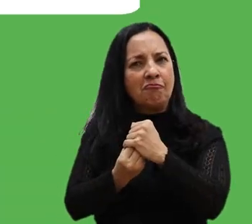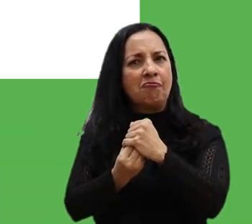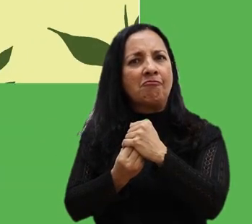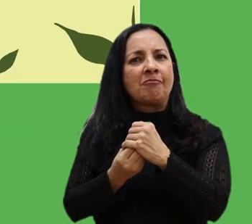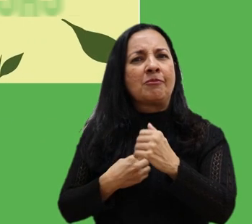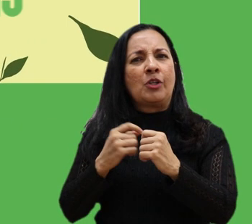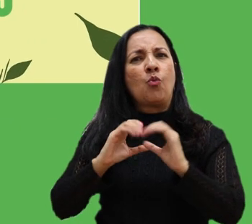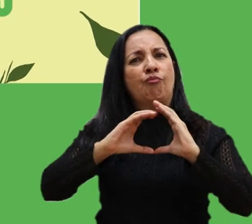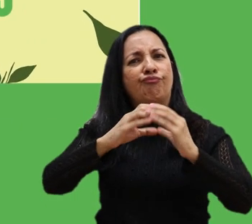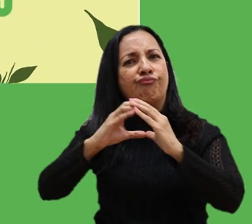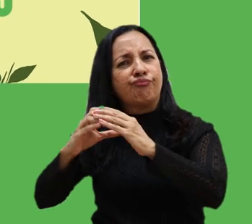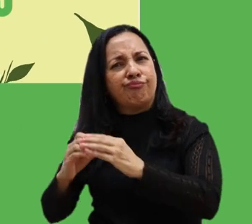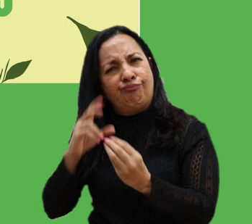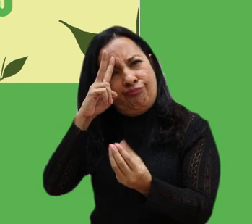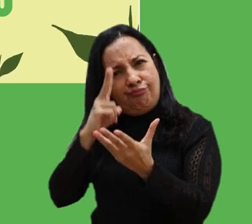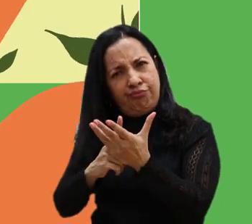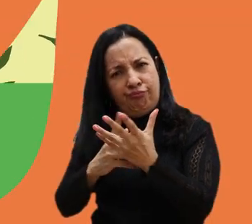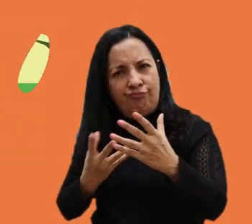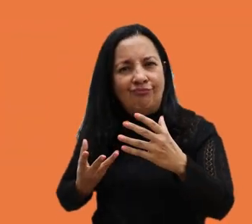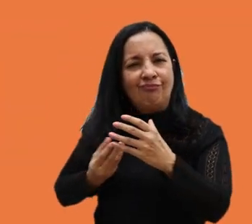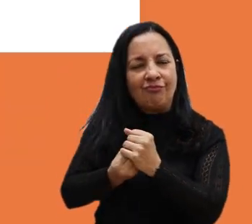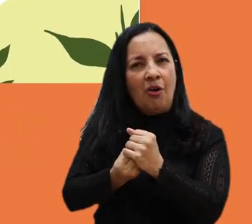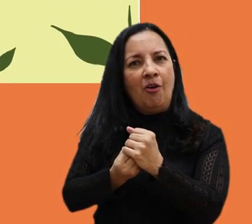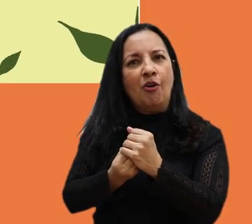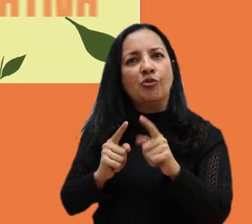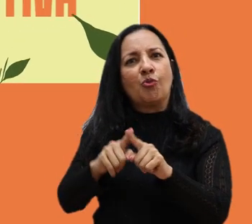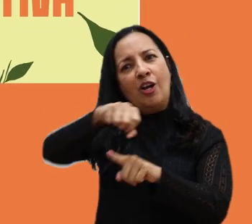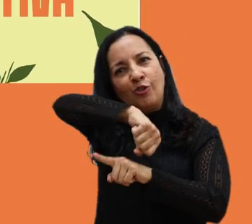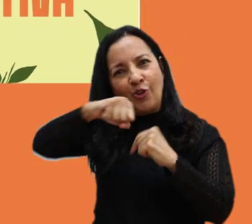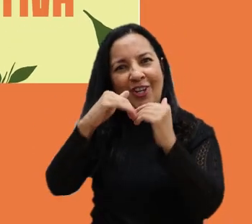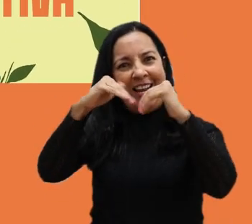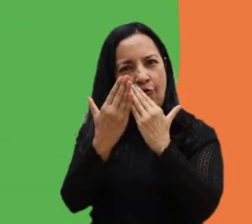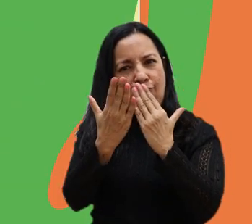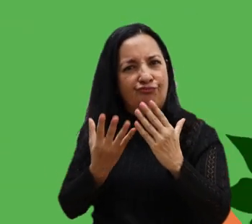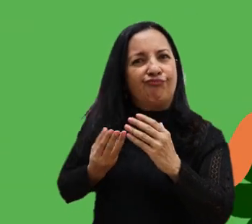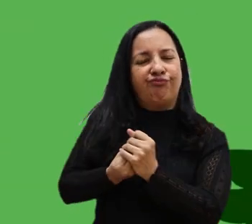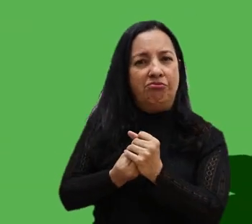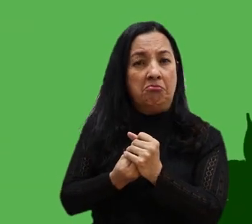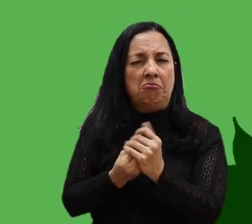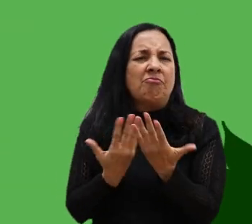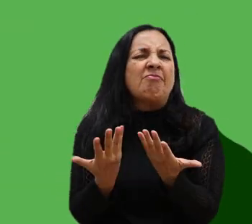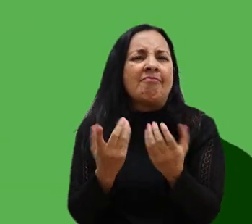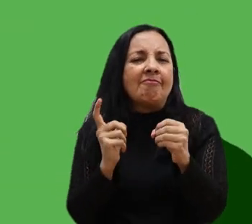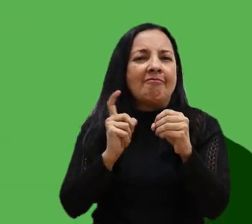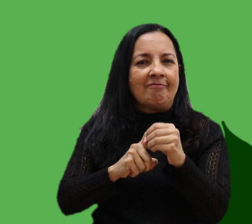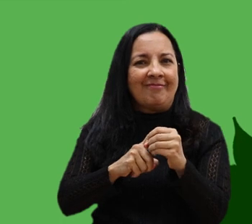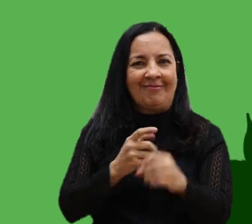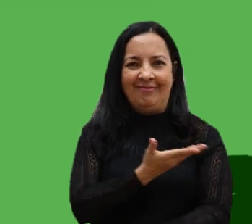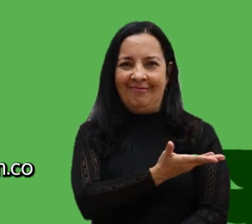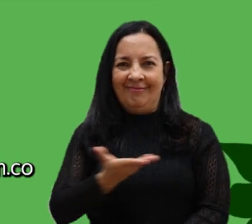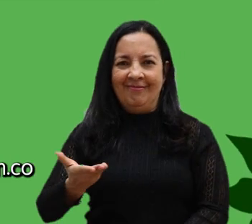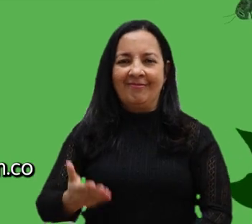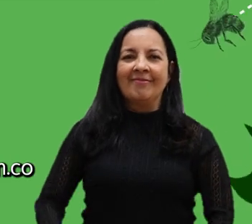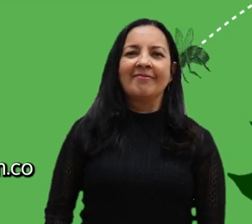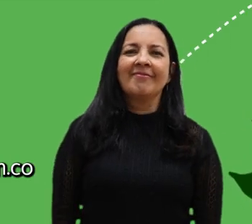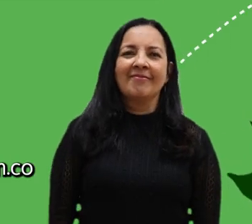laboral de otras poblaciones diversas. E inclusión social o educativa. Para postularte ingresa a premiosinclusión